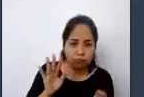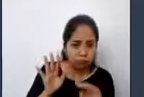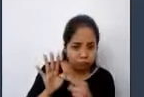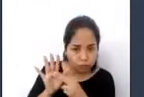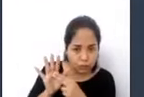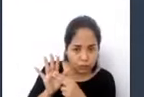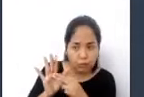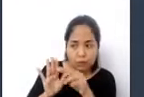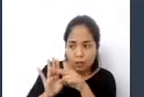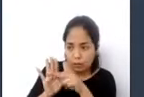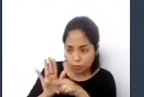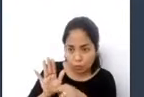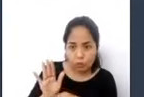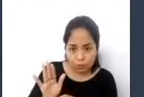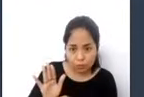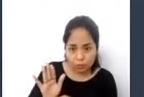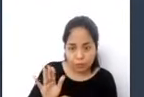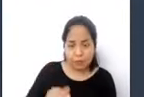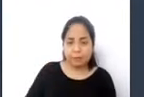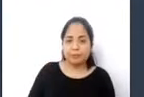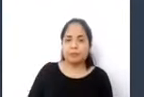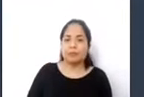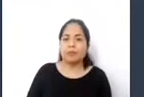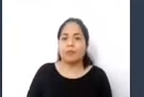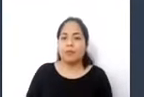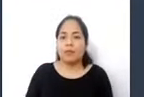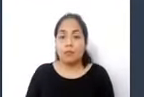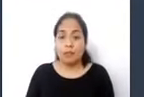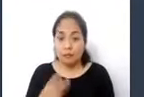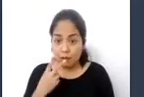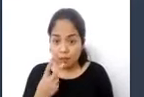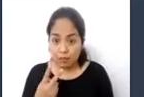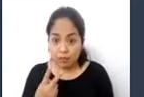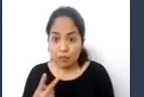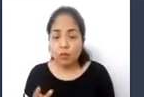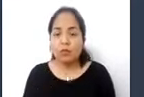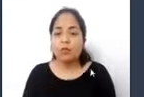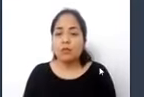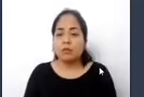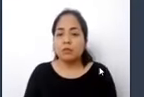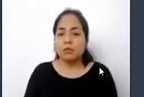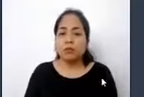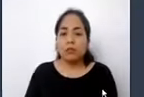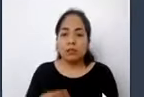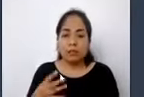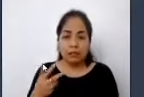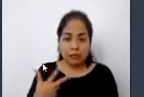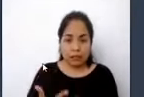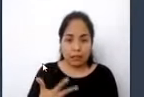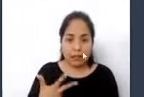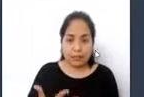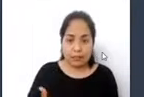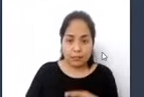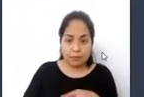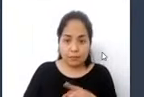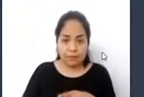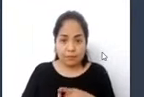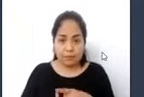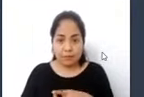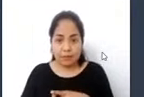tres ejes estratégicos, la institucionalización de la accesibilidad, la gestión y